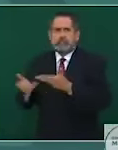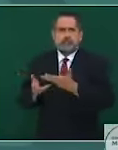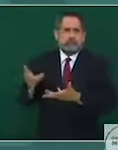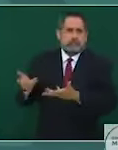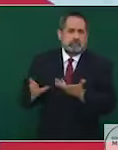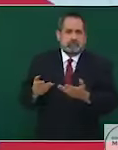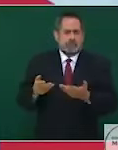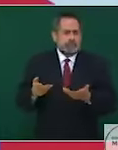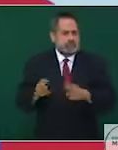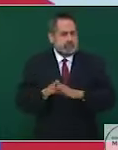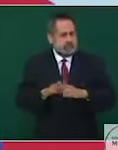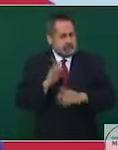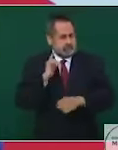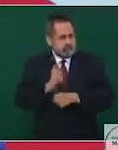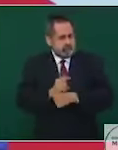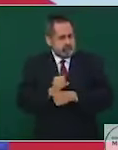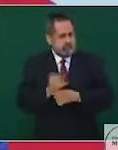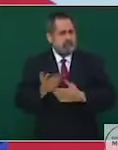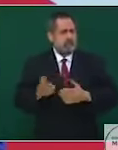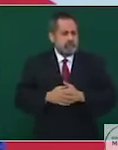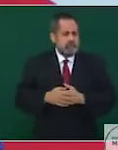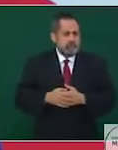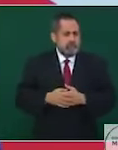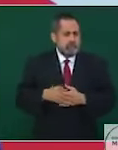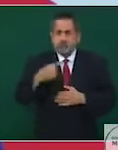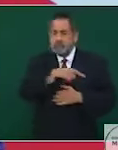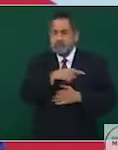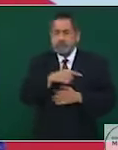que no evadan impuestos.